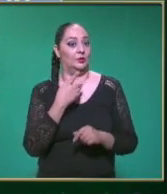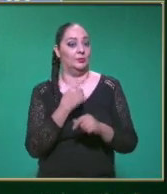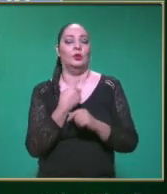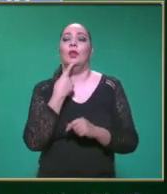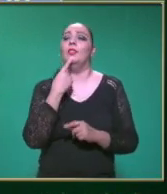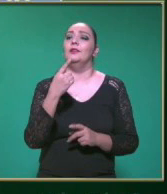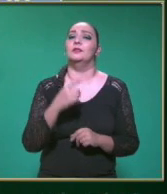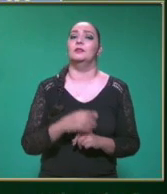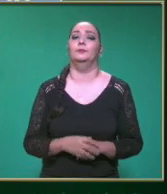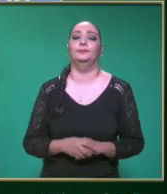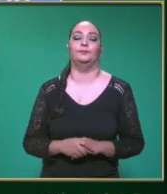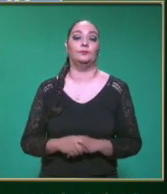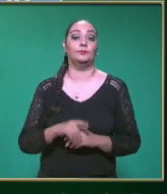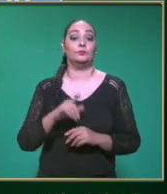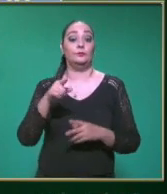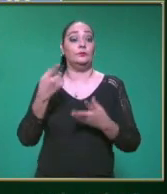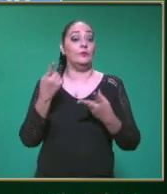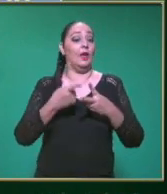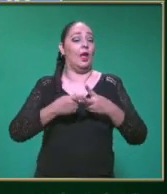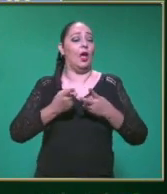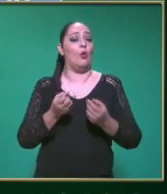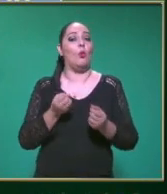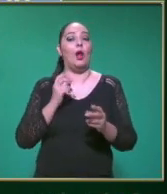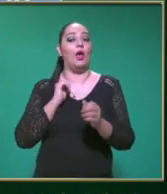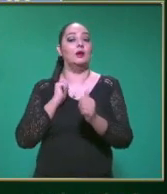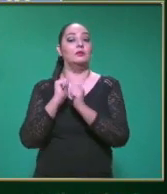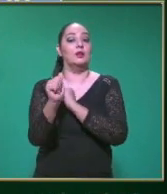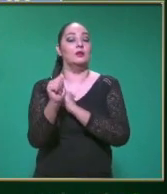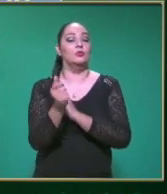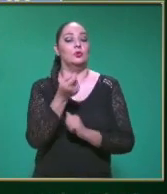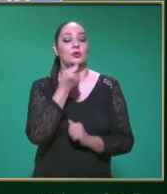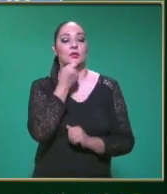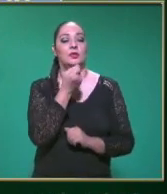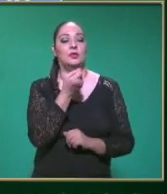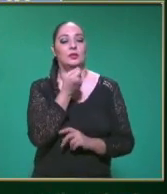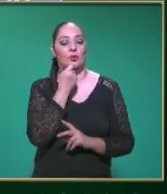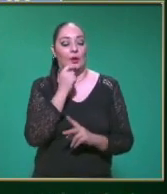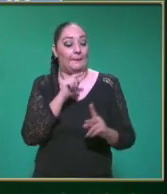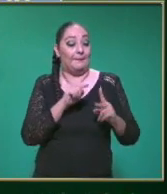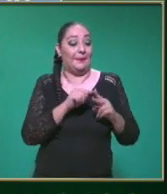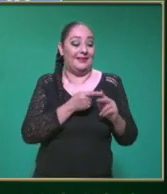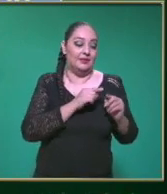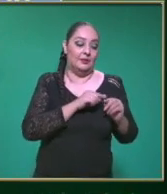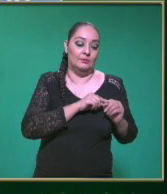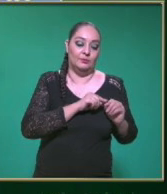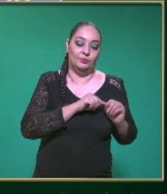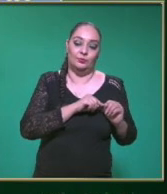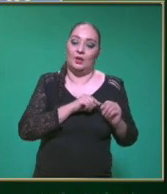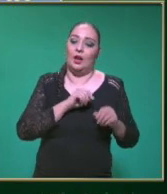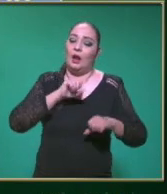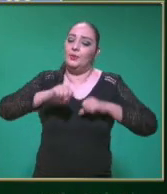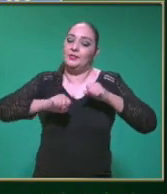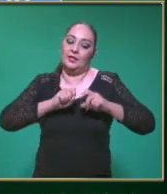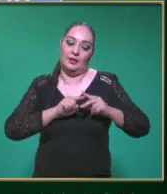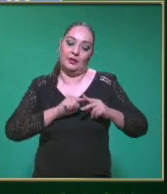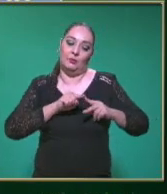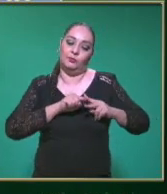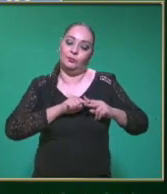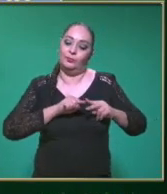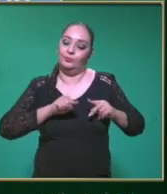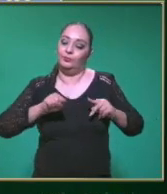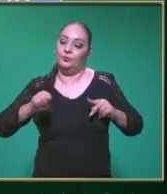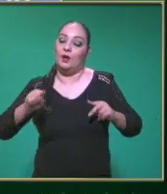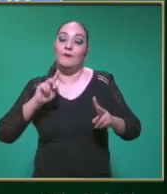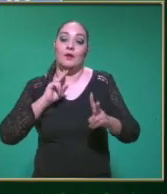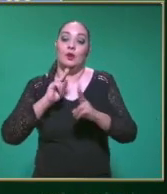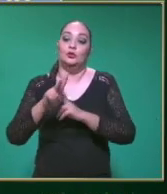nos dice Calcula la aceleración De un niño El cual inicia Su recorrido En su bicicleta Y alcanza Una